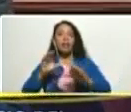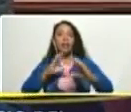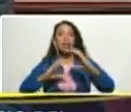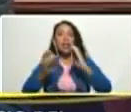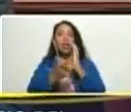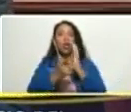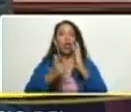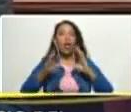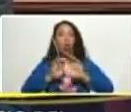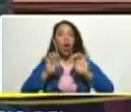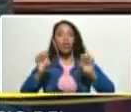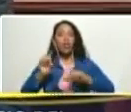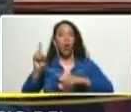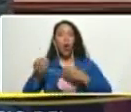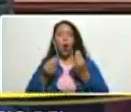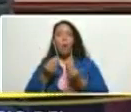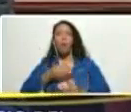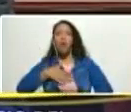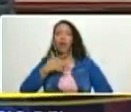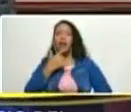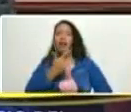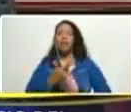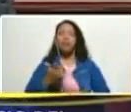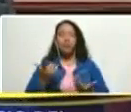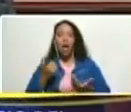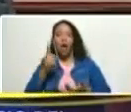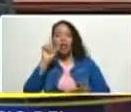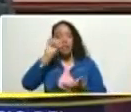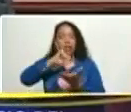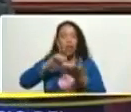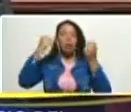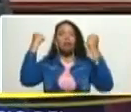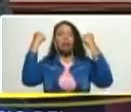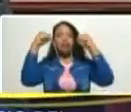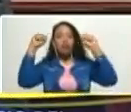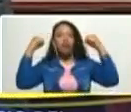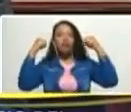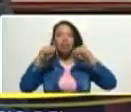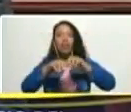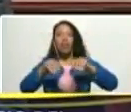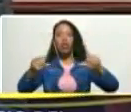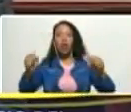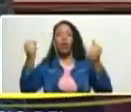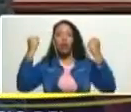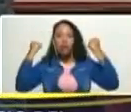llamarse en un centro de ensayo en un territorio de ensayo